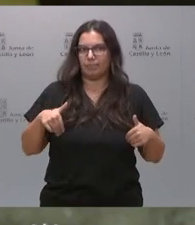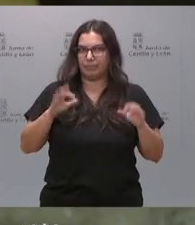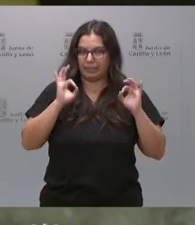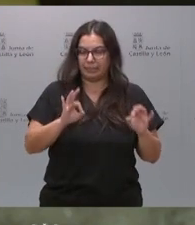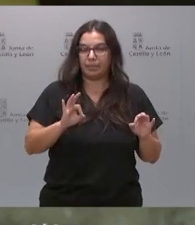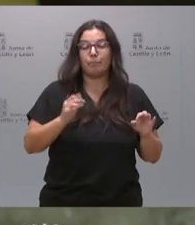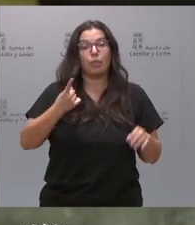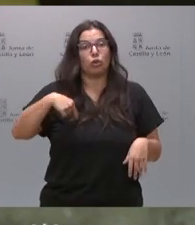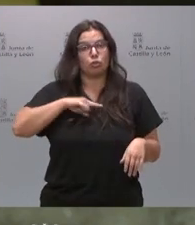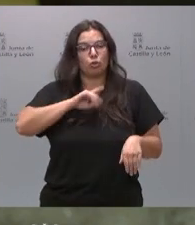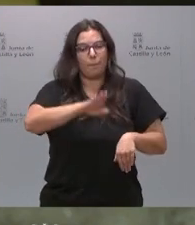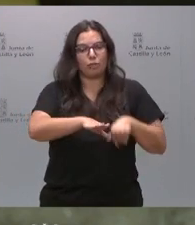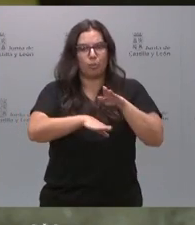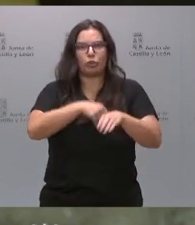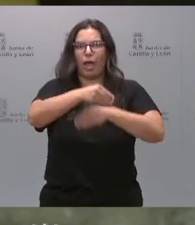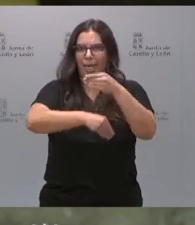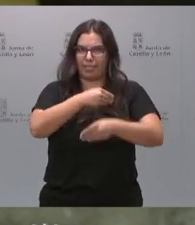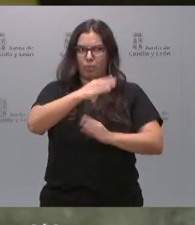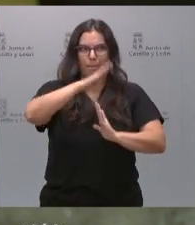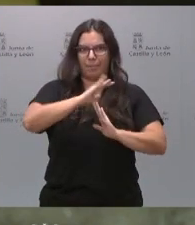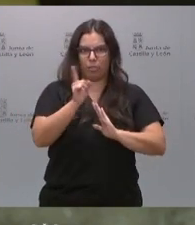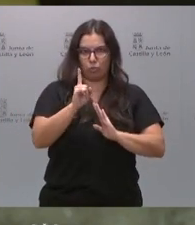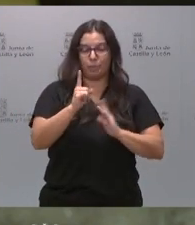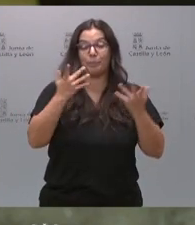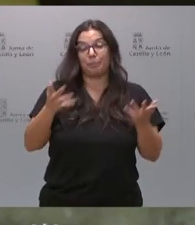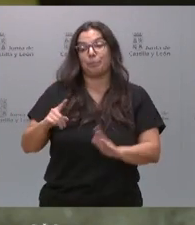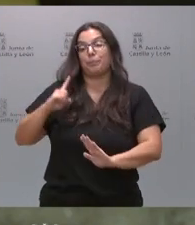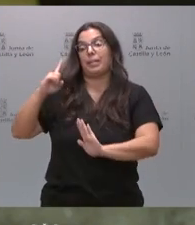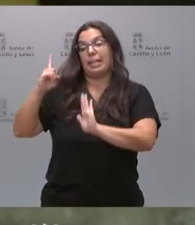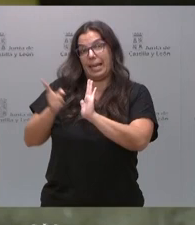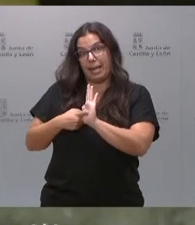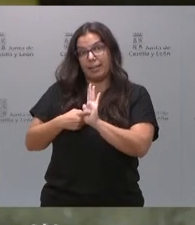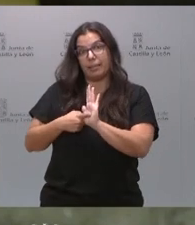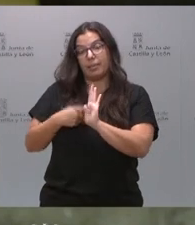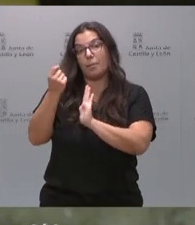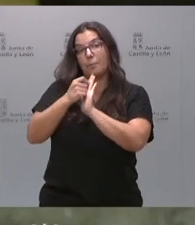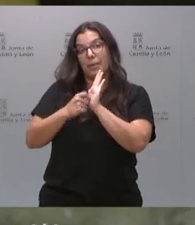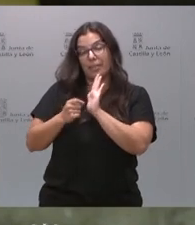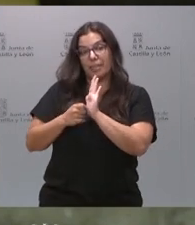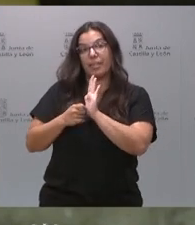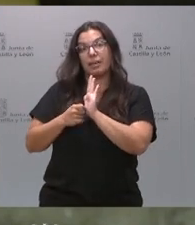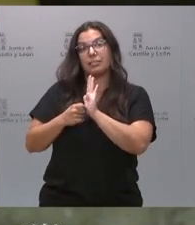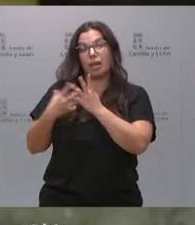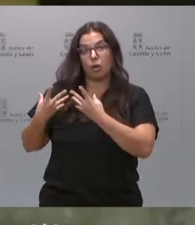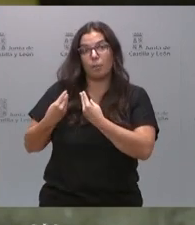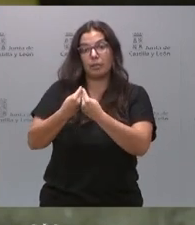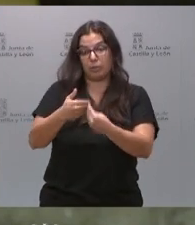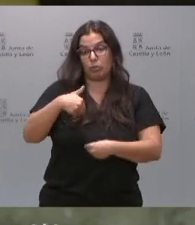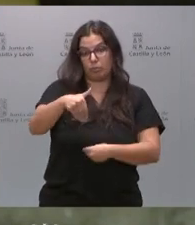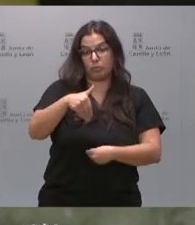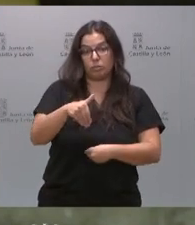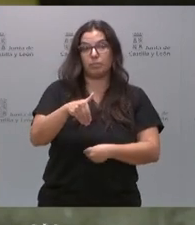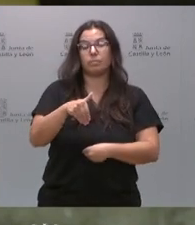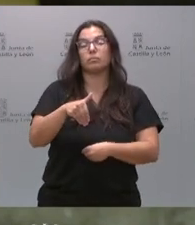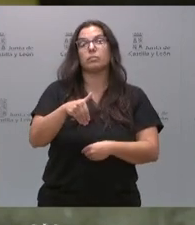Nosotros estamos dando los pasos en ese sentido. La ley de medidas de acompañamiento se va a remitir en los próximos días